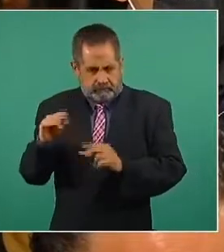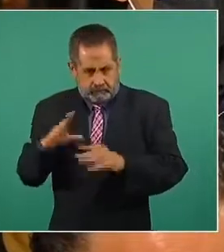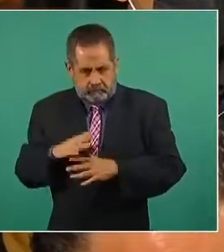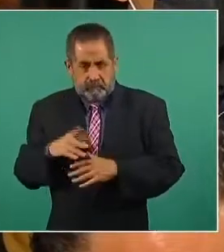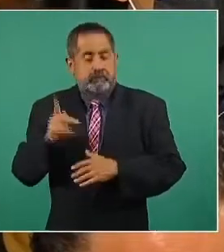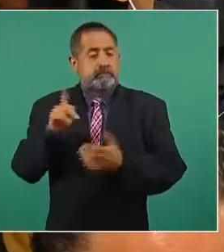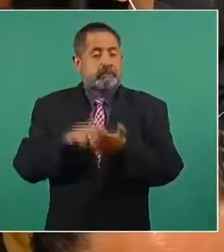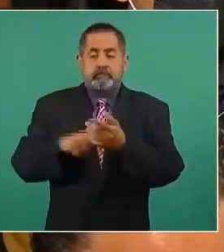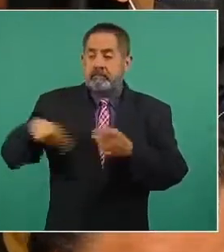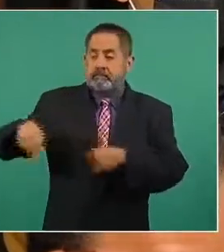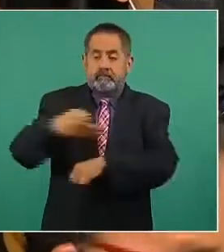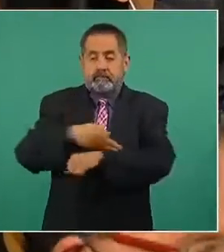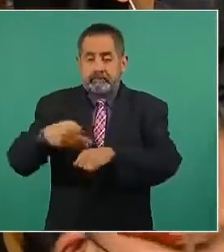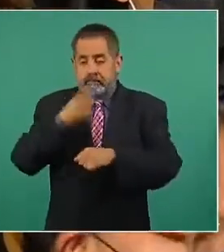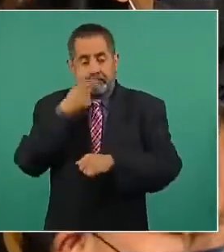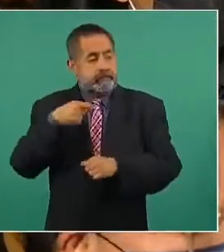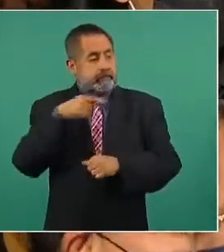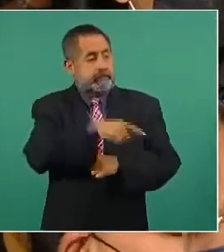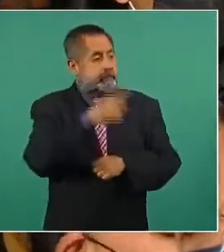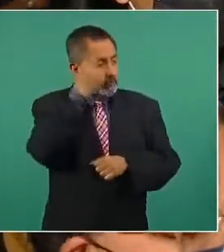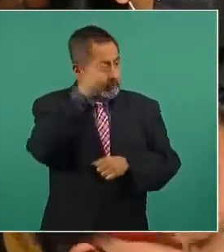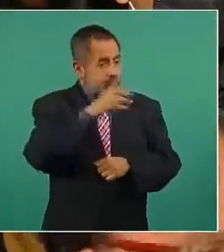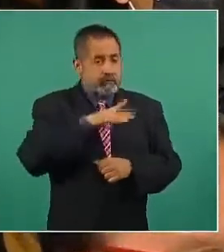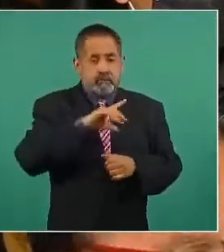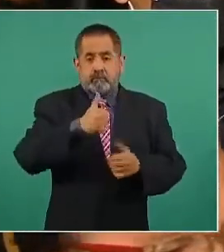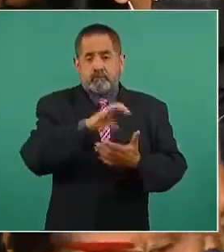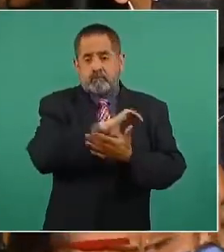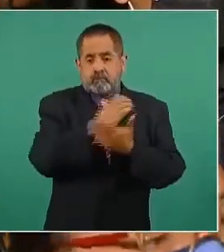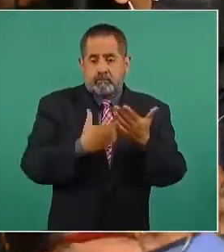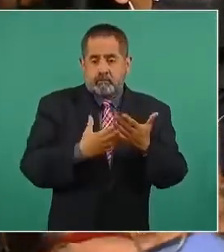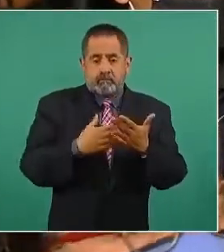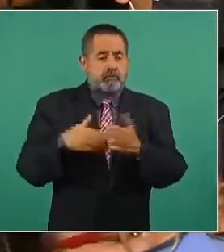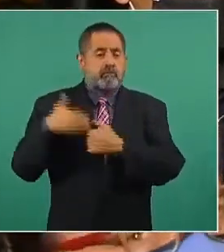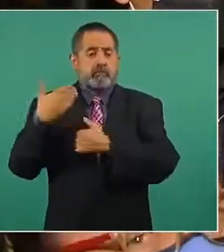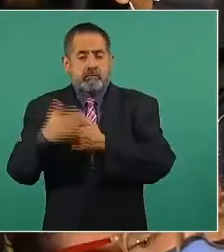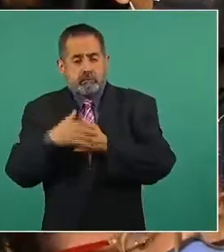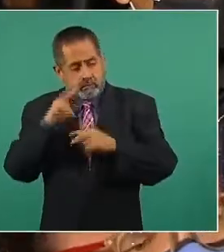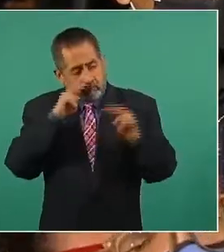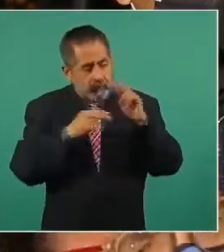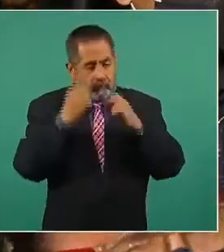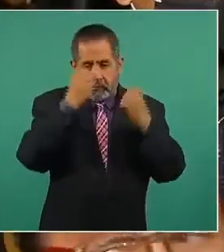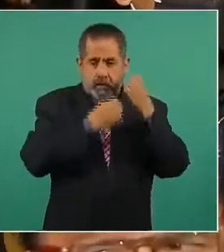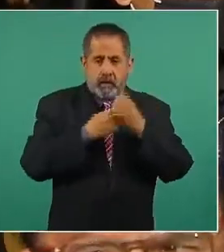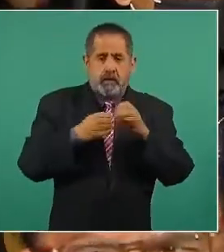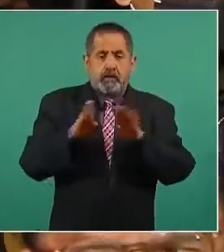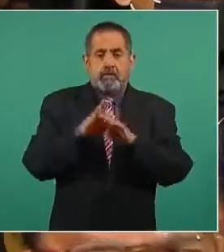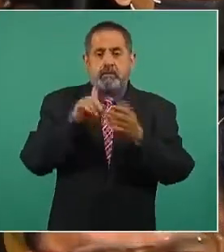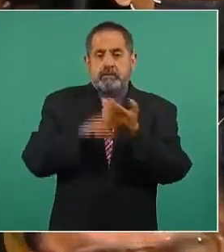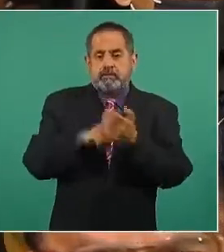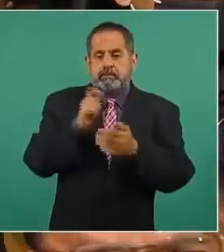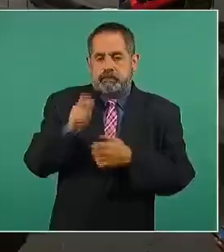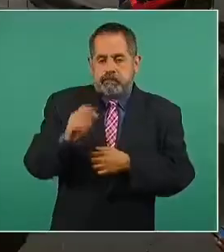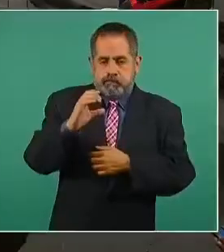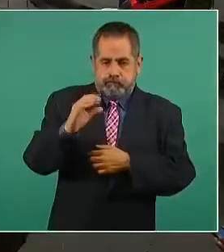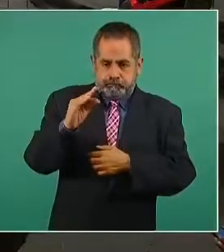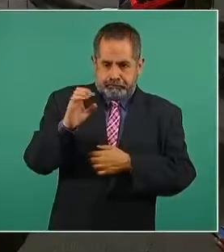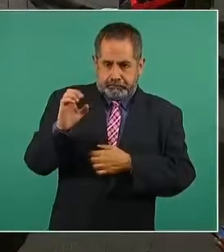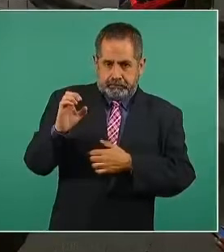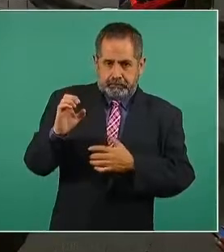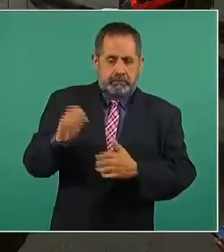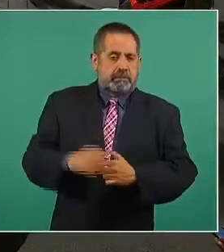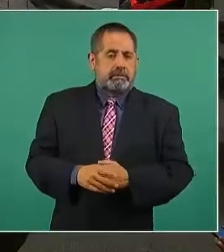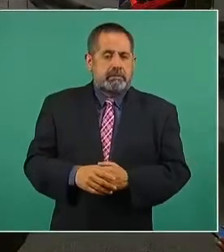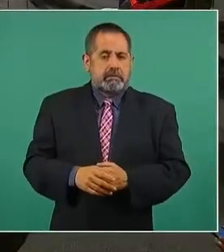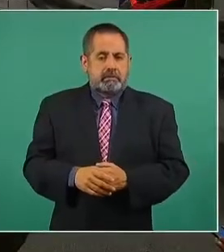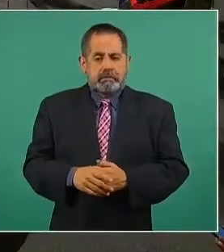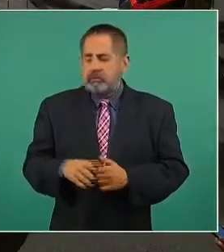dueño sí ya tiene otro tipo de contratos. ¿Puedo si van a hacer esta revisión o qué hay en torno a la CFE respecto de este tipo de mineras? este